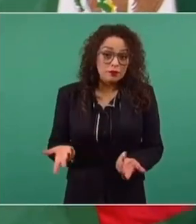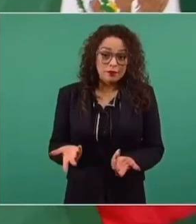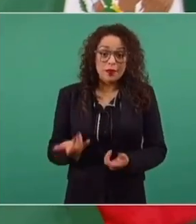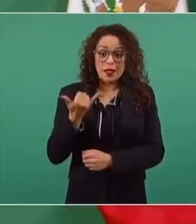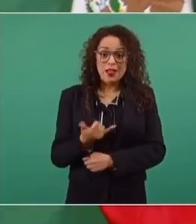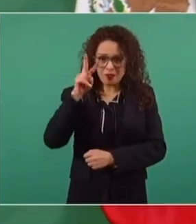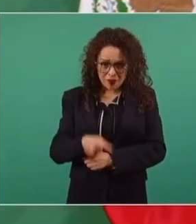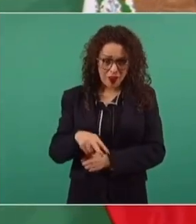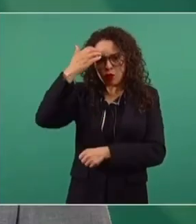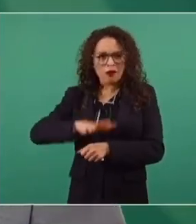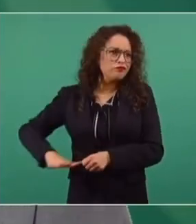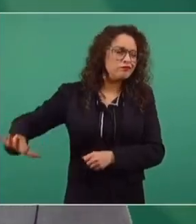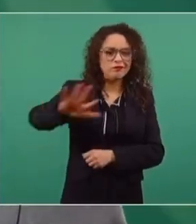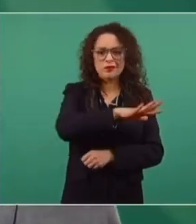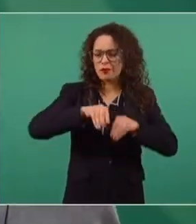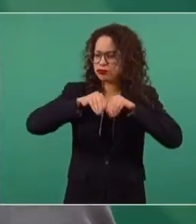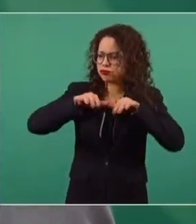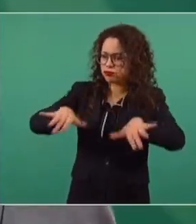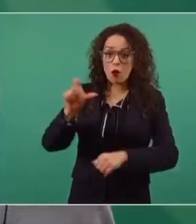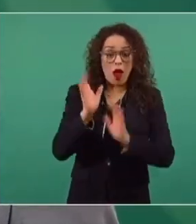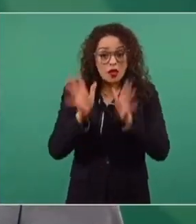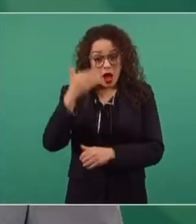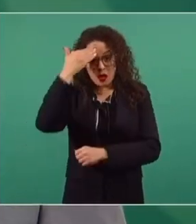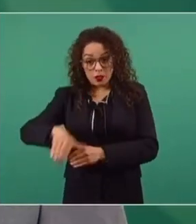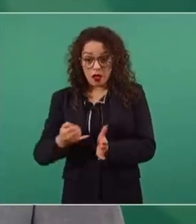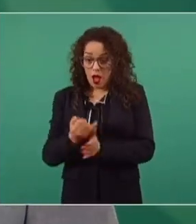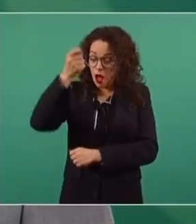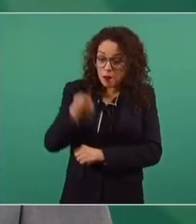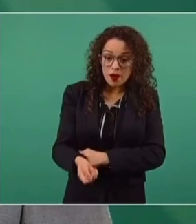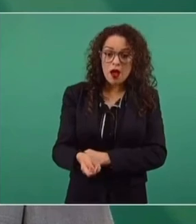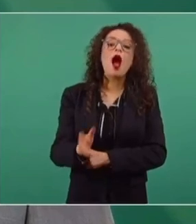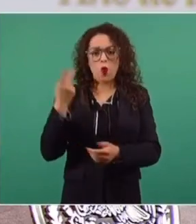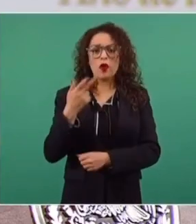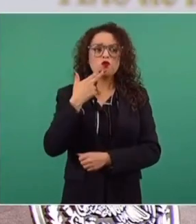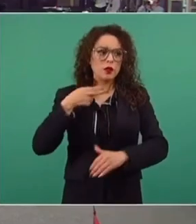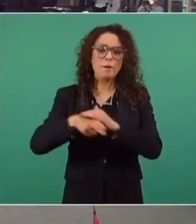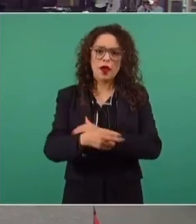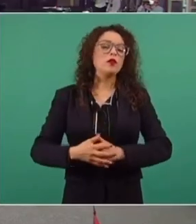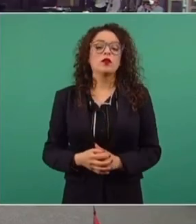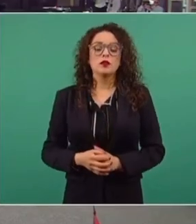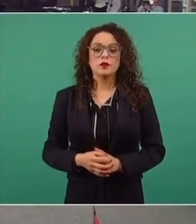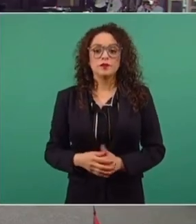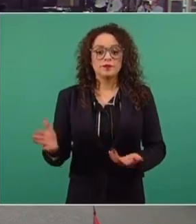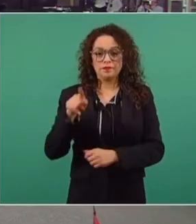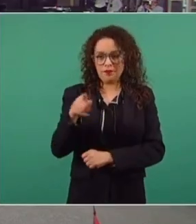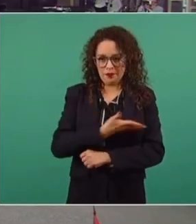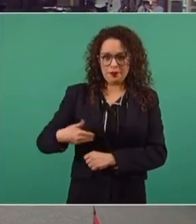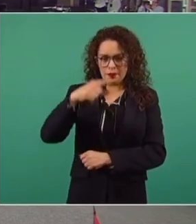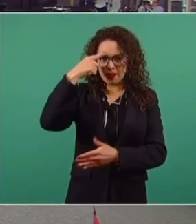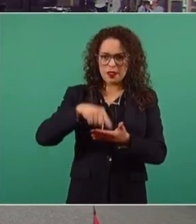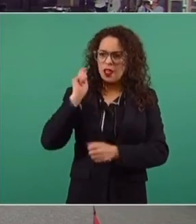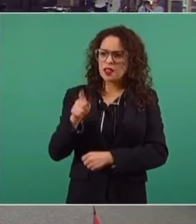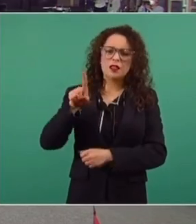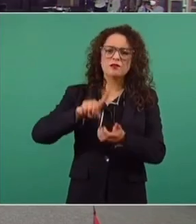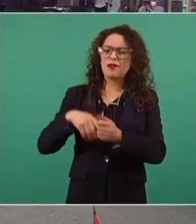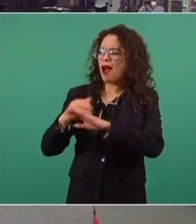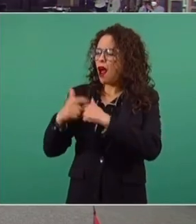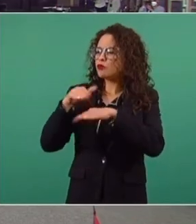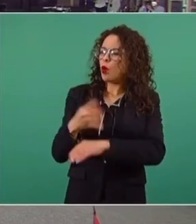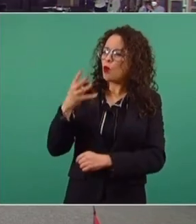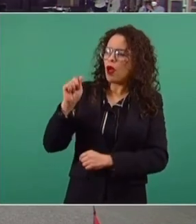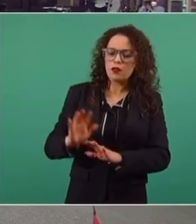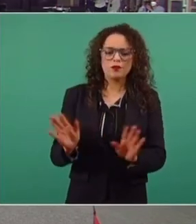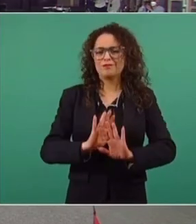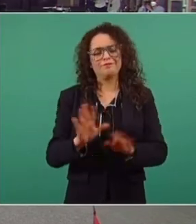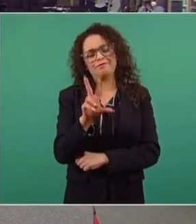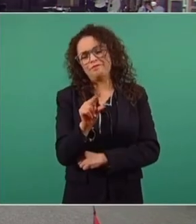no hay nada que ocultar. Y ya cuando se tenga el dictamen ya se da a conocer. ¿Se considera que estas posibles filtraciones son fuego amigo en la 4T de cara de 2024? No,